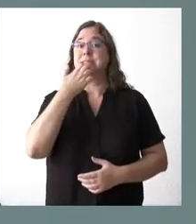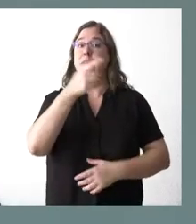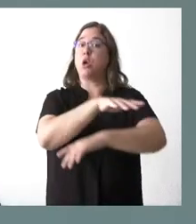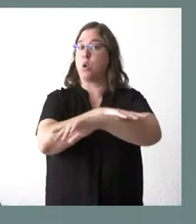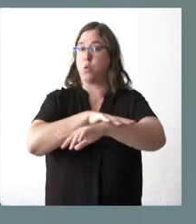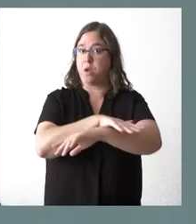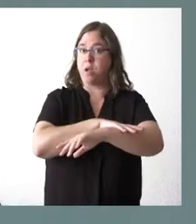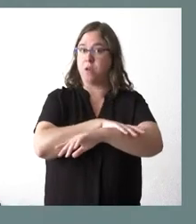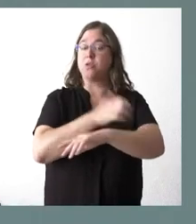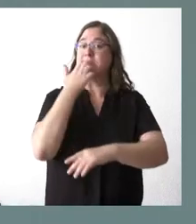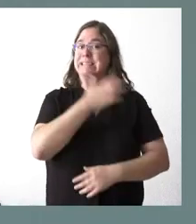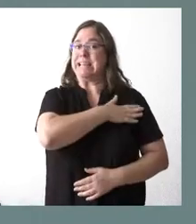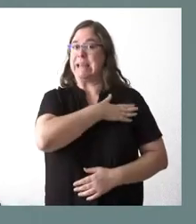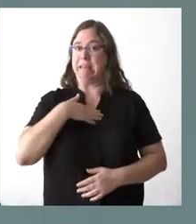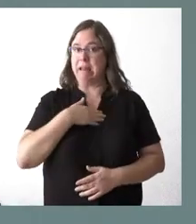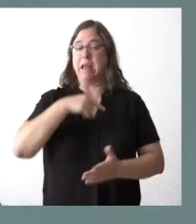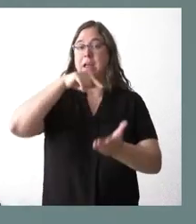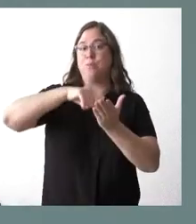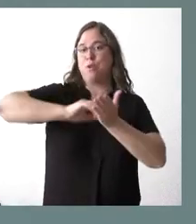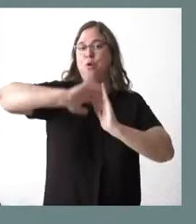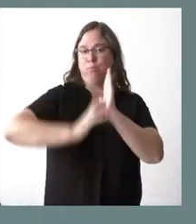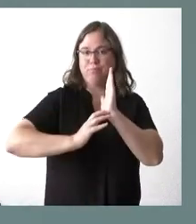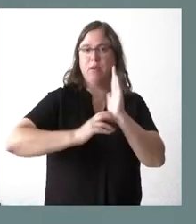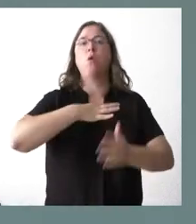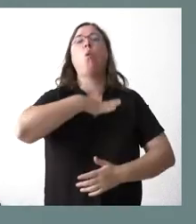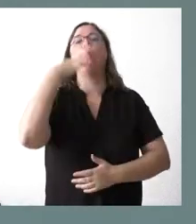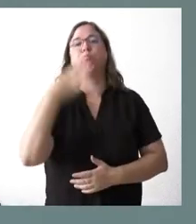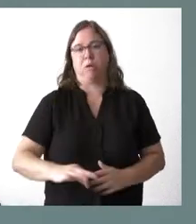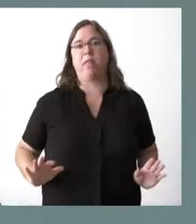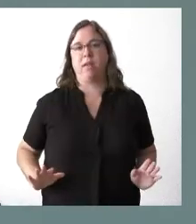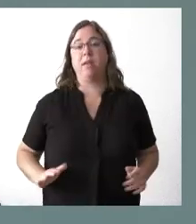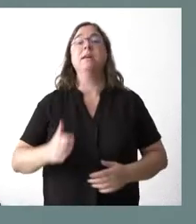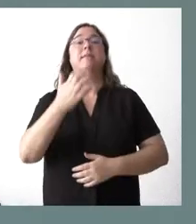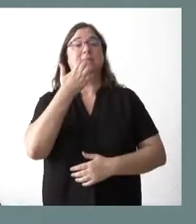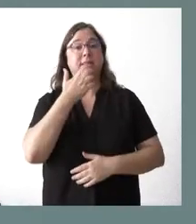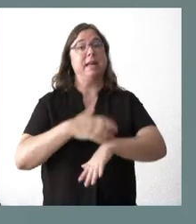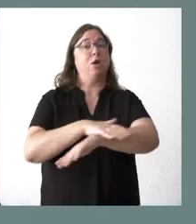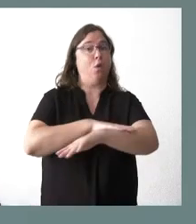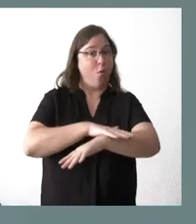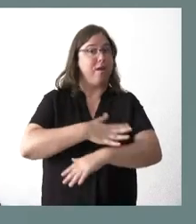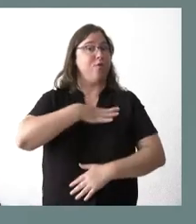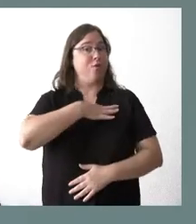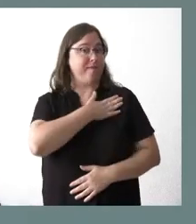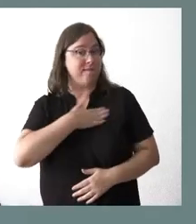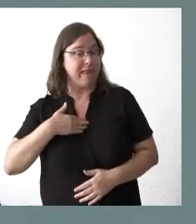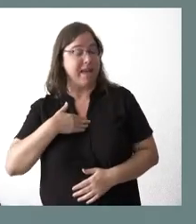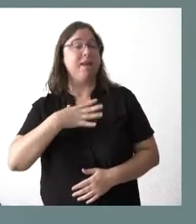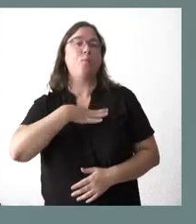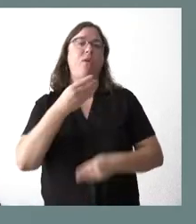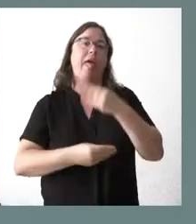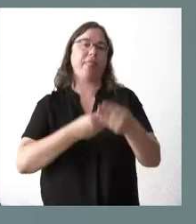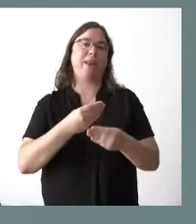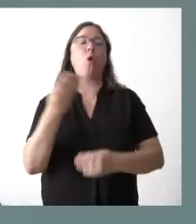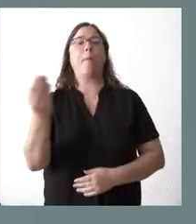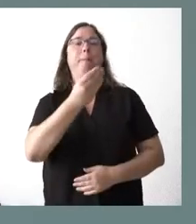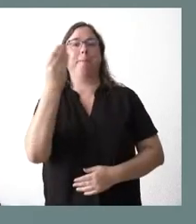quiere bajar impuestos puede y que cuando el Gobierno se lo propone, pues puede hacer las cosas mejor de como lo